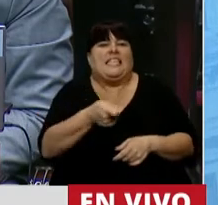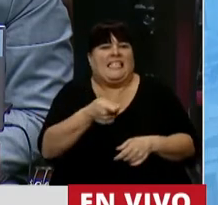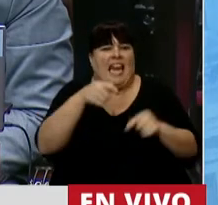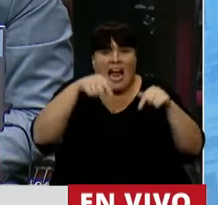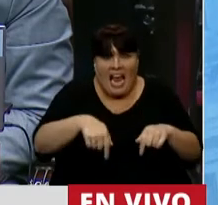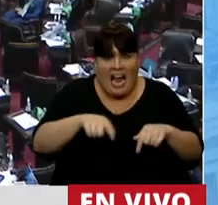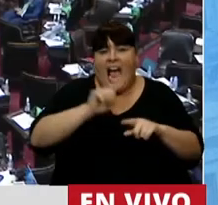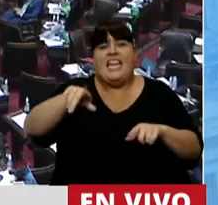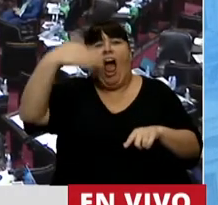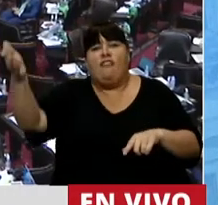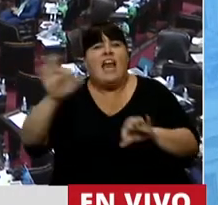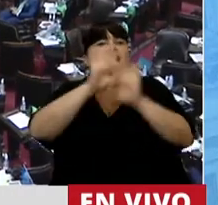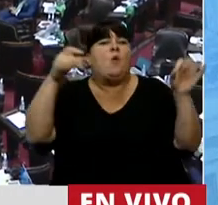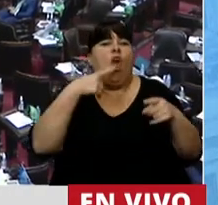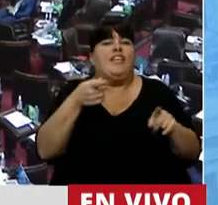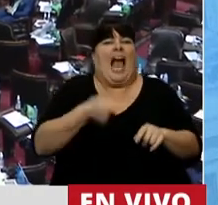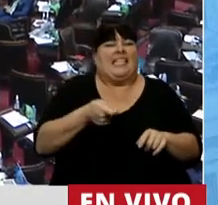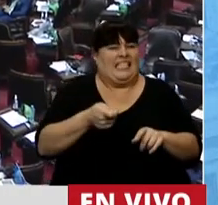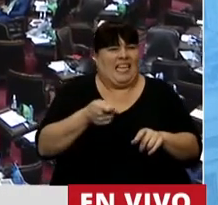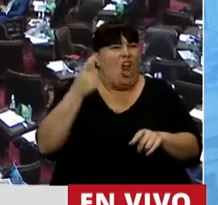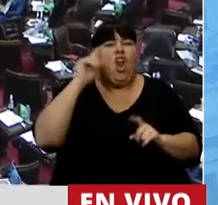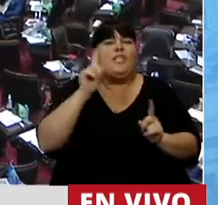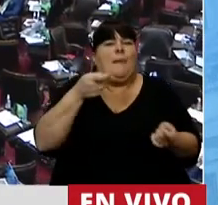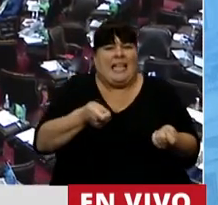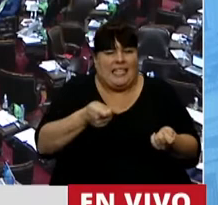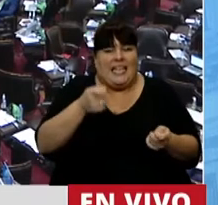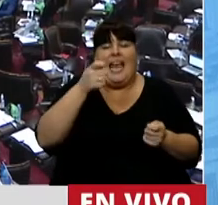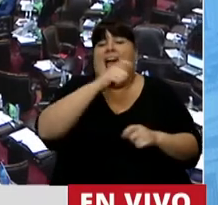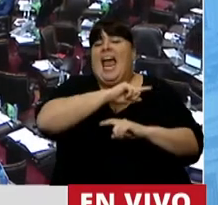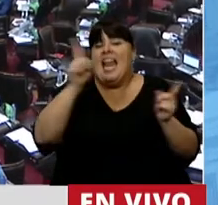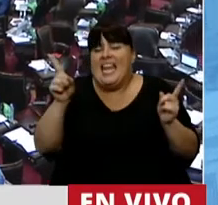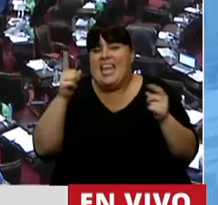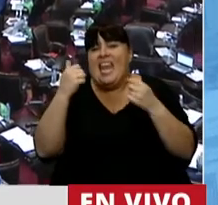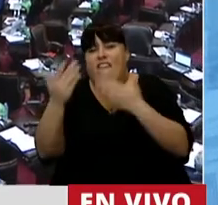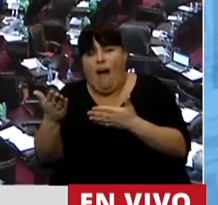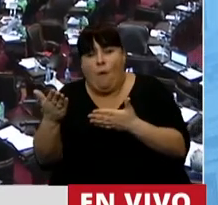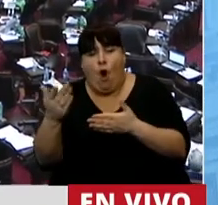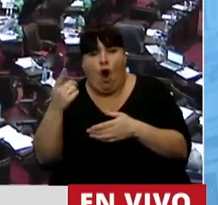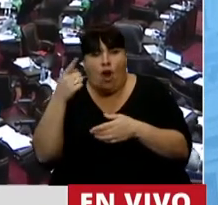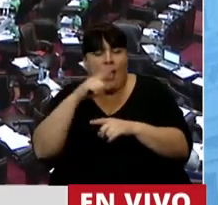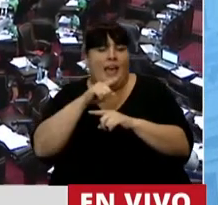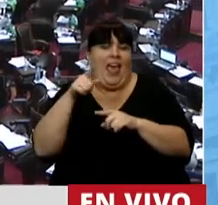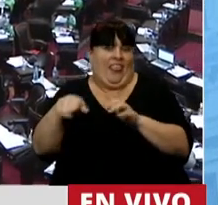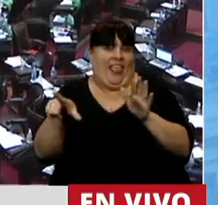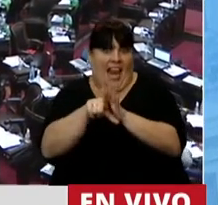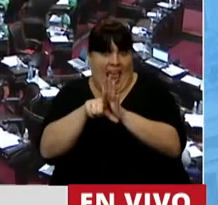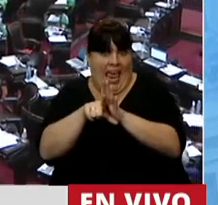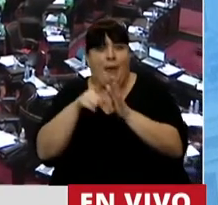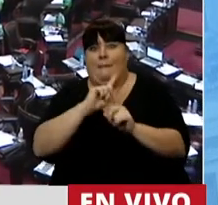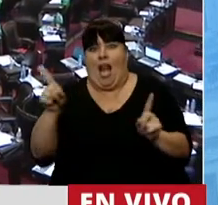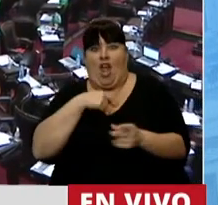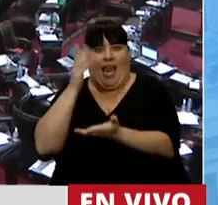aquí, ni afuera, ni en ningún lado. No se considera, ni los que están a favor de su legalización o